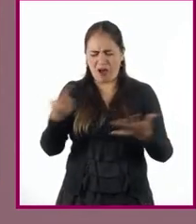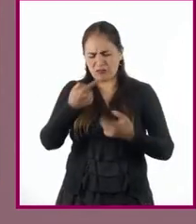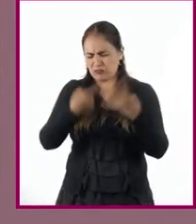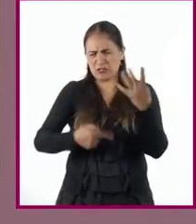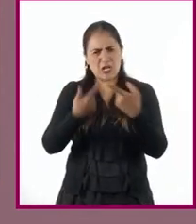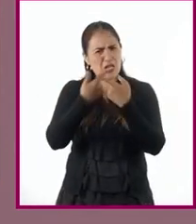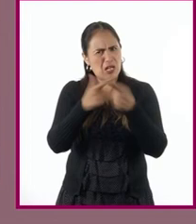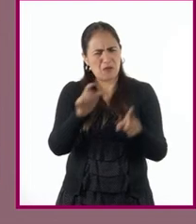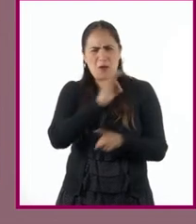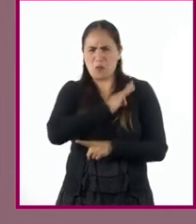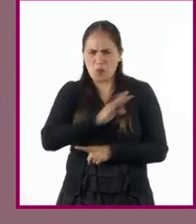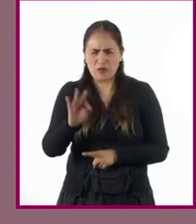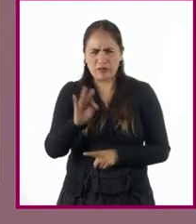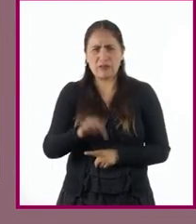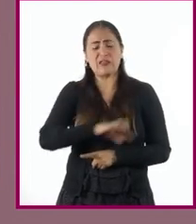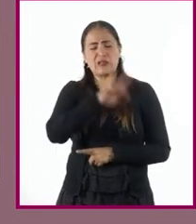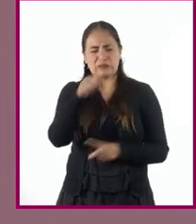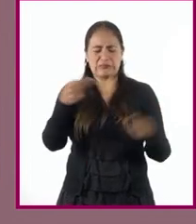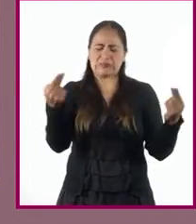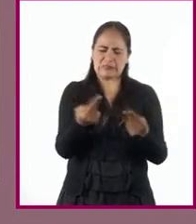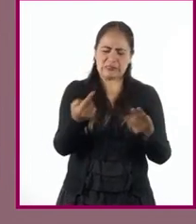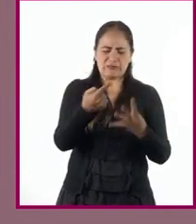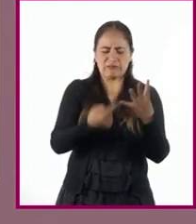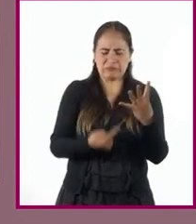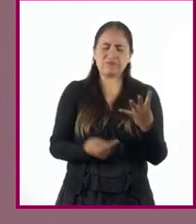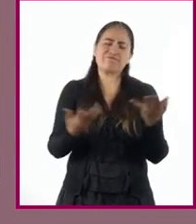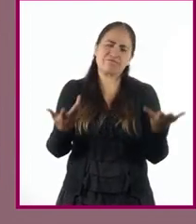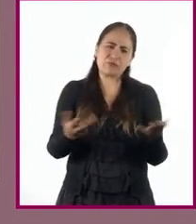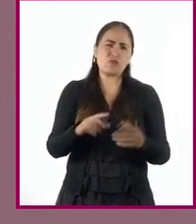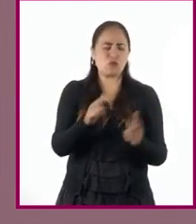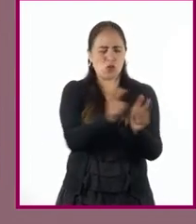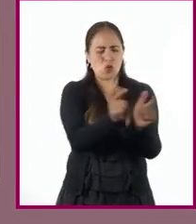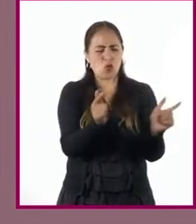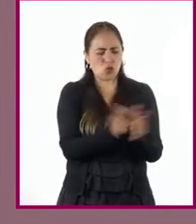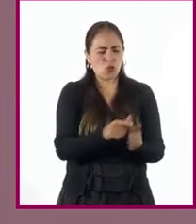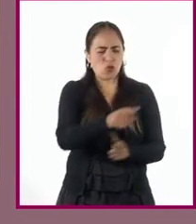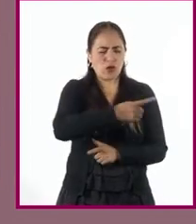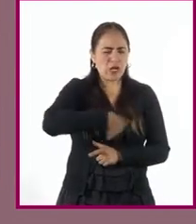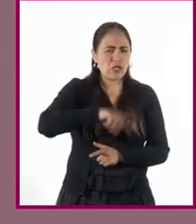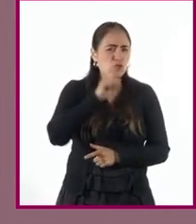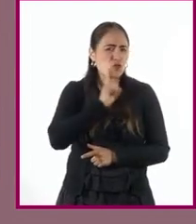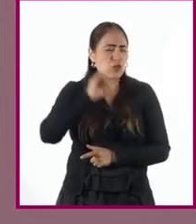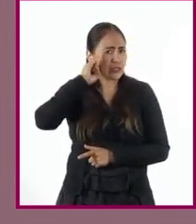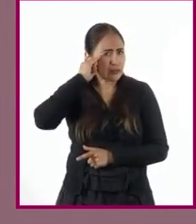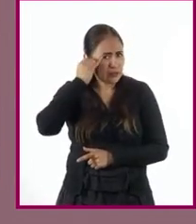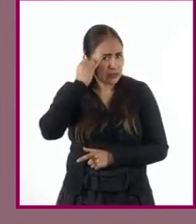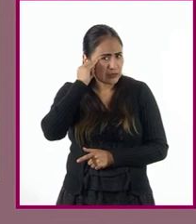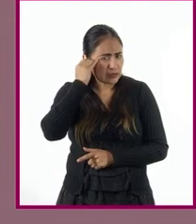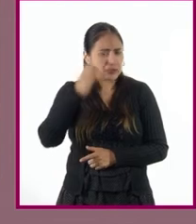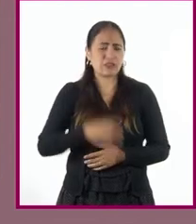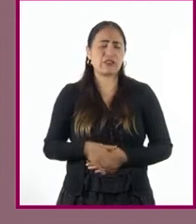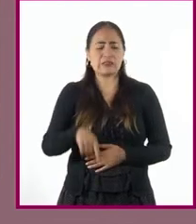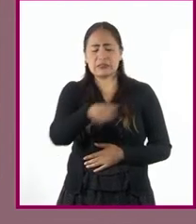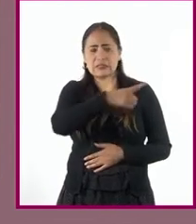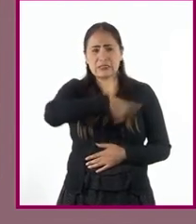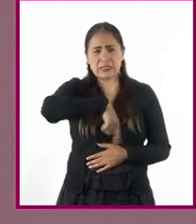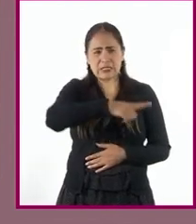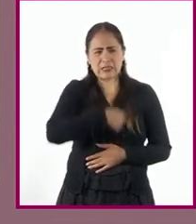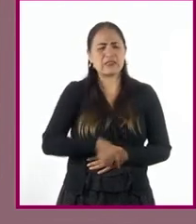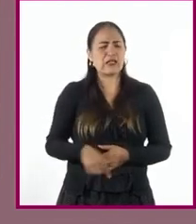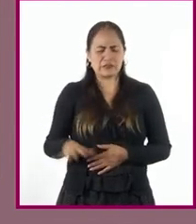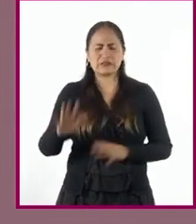necesidad, lo hicieron. Empezando por las indígenas, que en los primeros momentos estaban ellas más